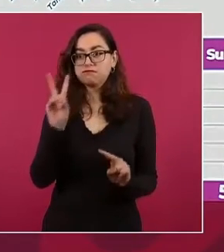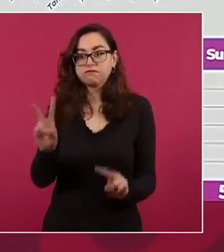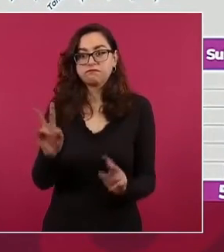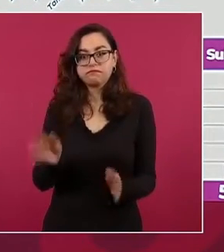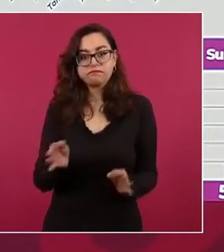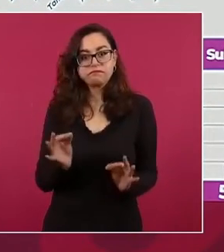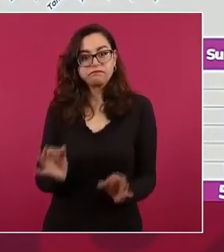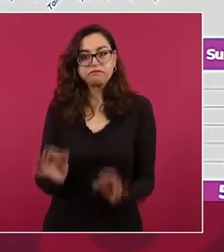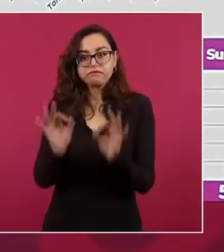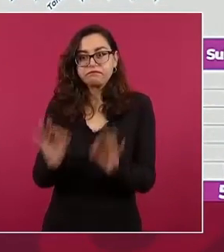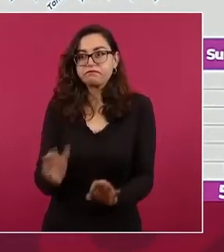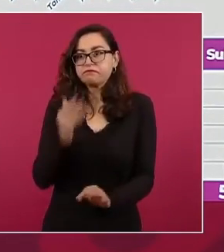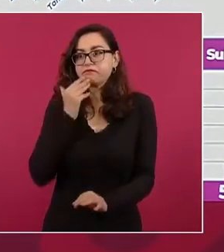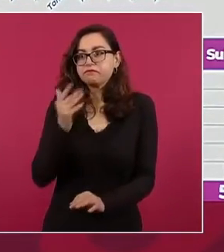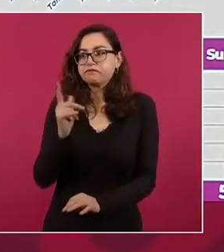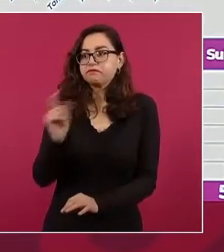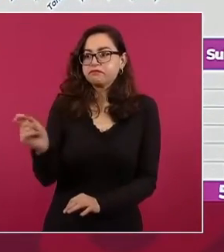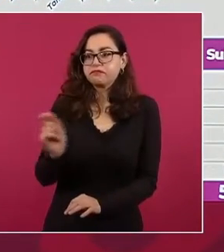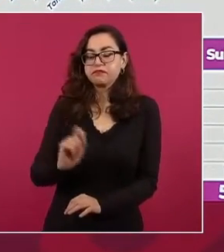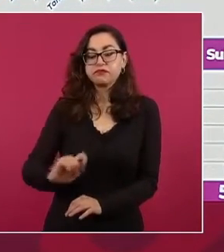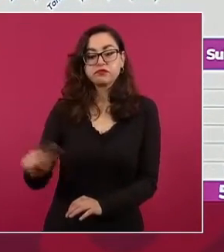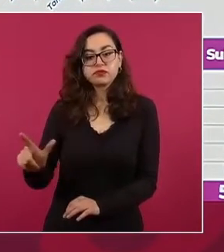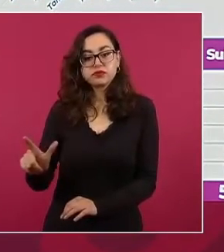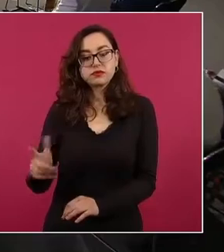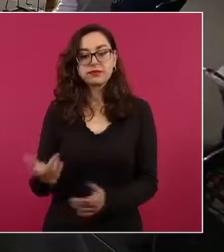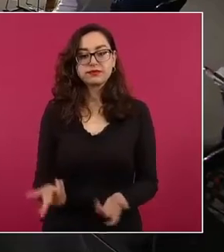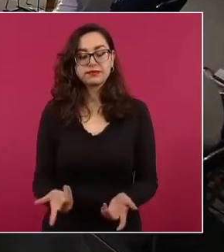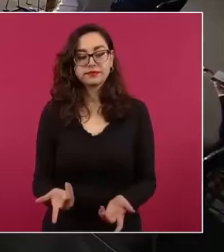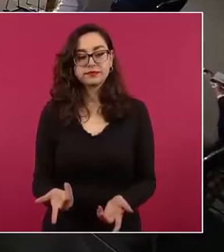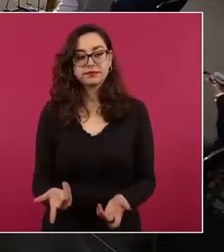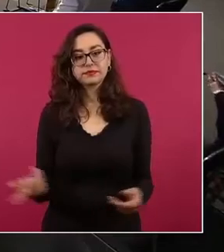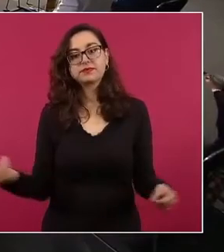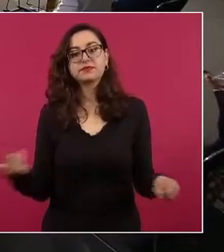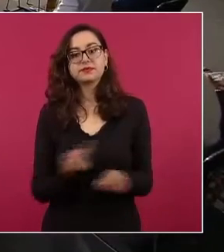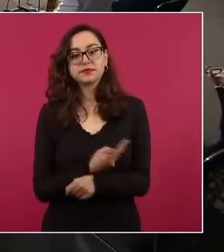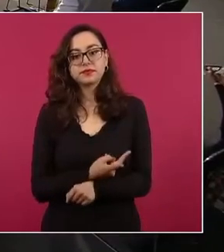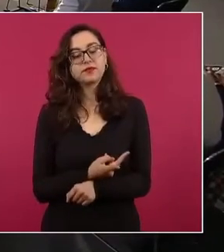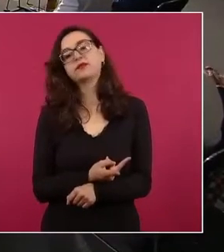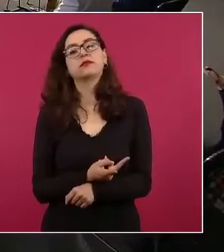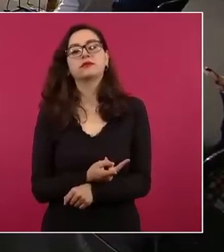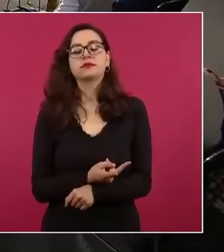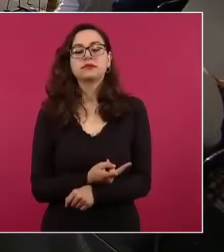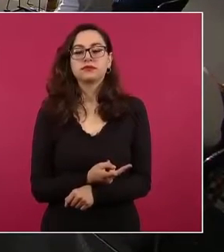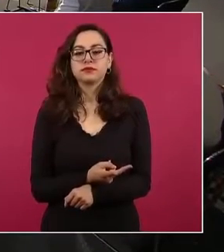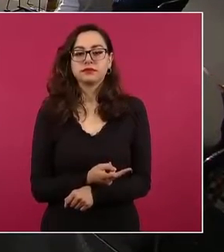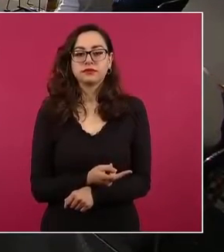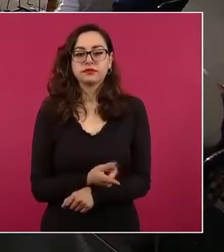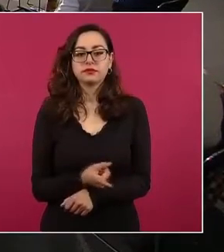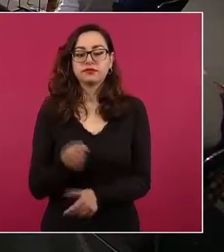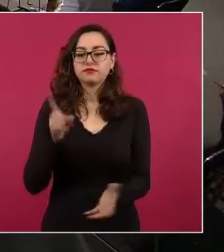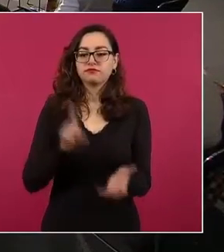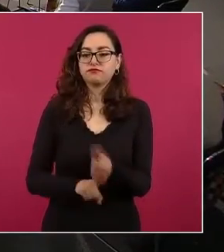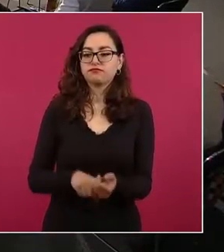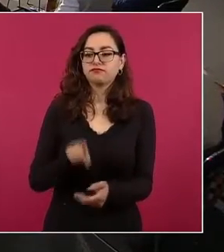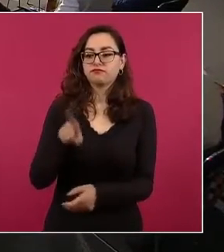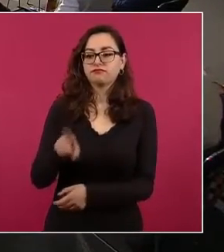Entonces, esta institución encargada de la seguridad